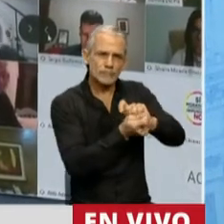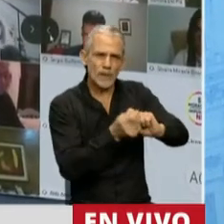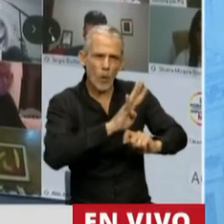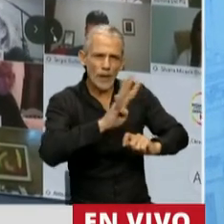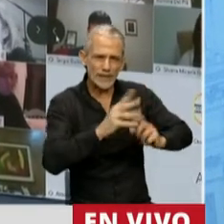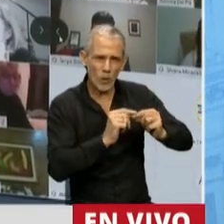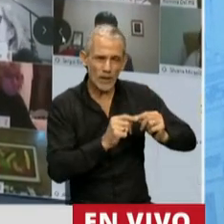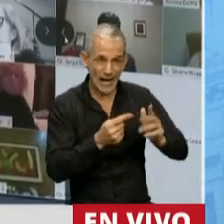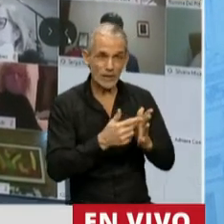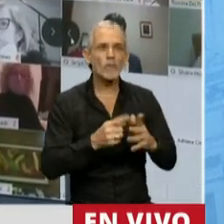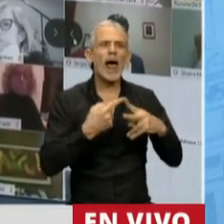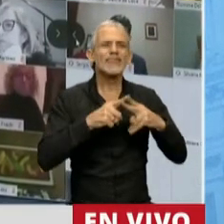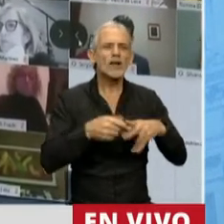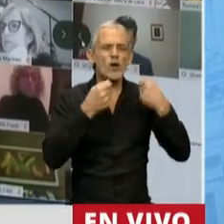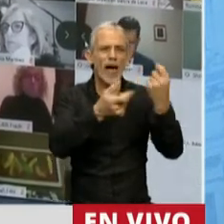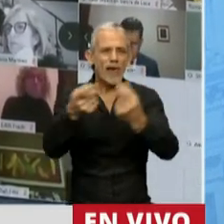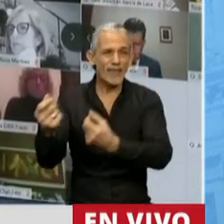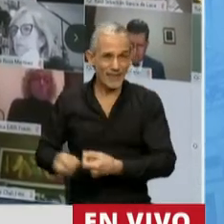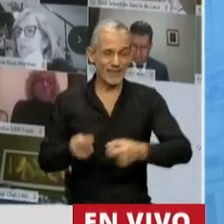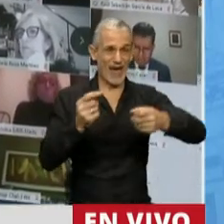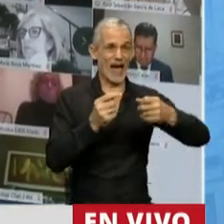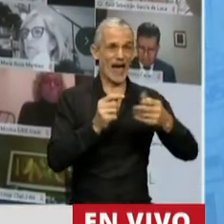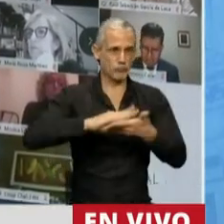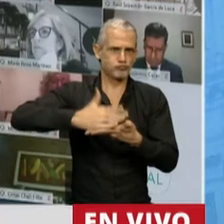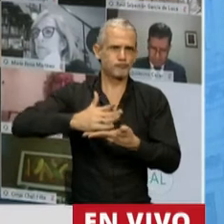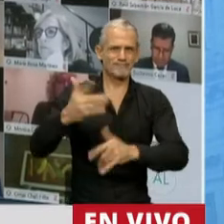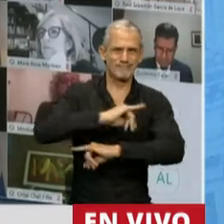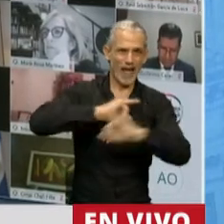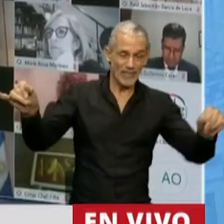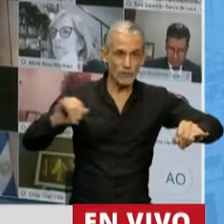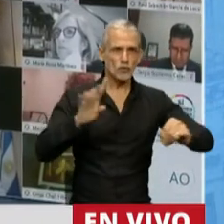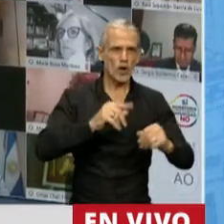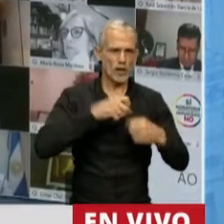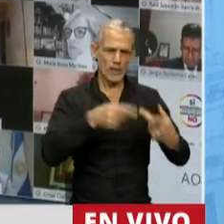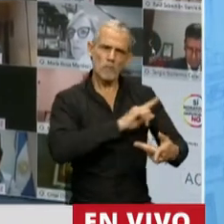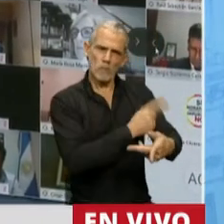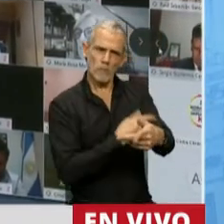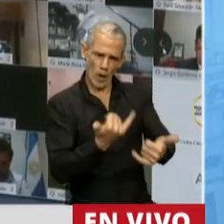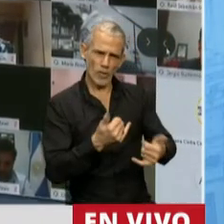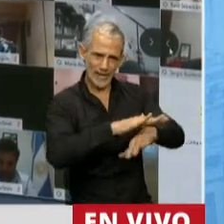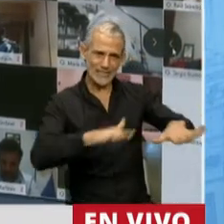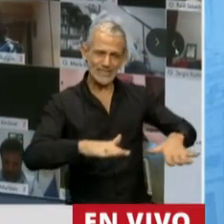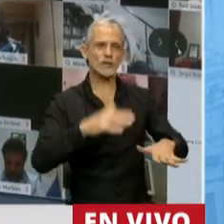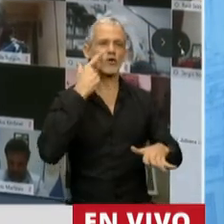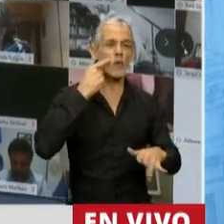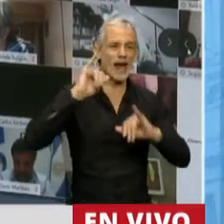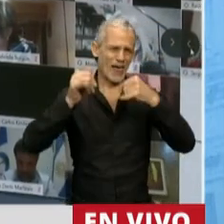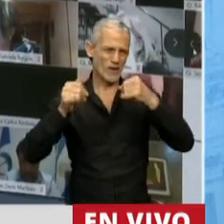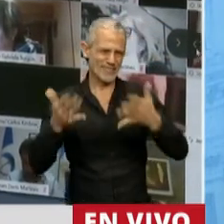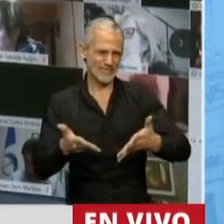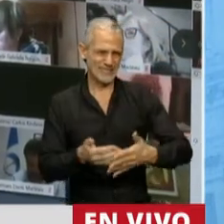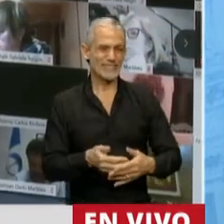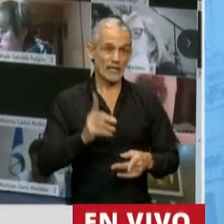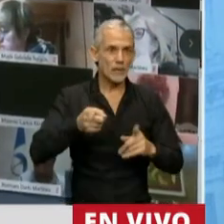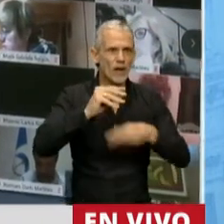fortalecer con recursos tecnológicos y digitales a la difusión y el empoderamiento también de la niñez y las adolescencias y